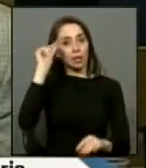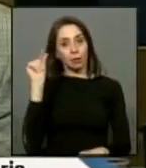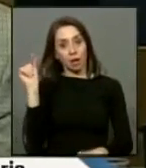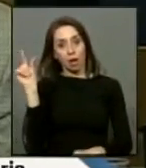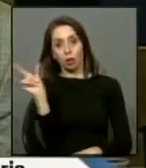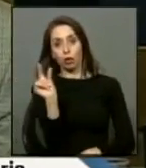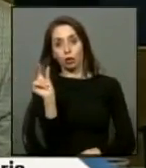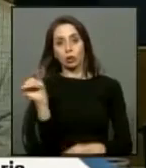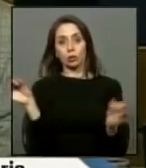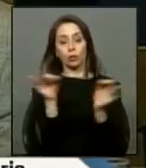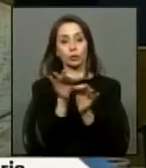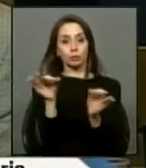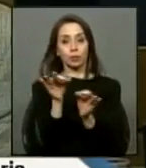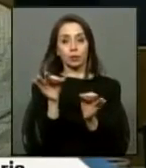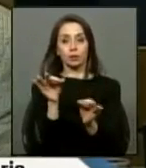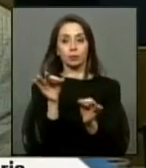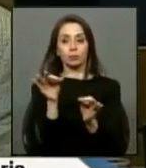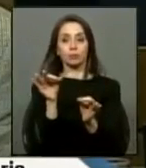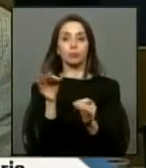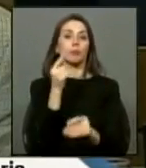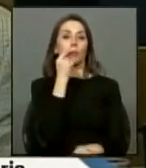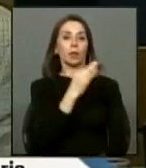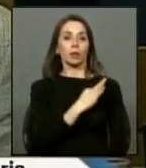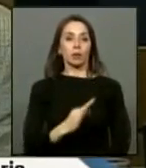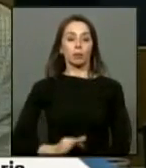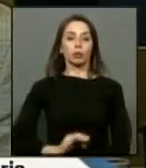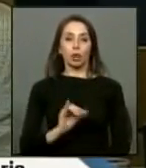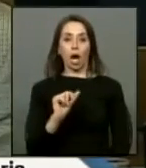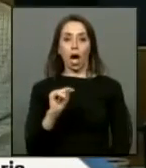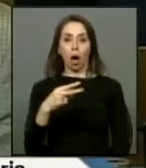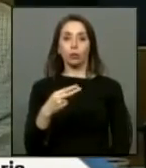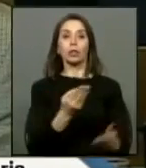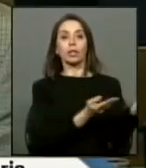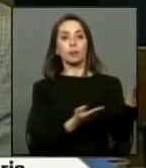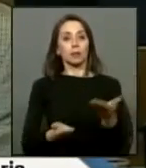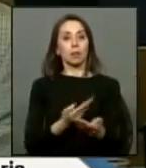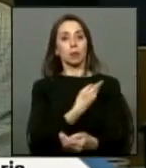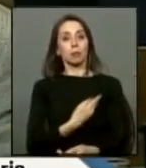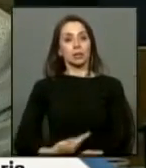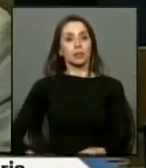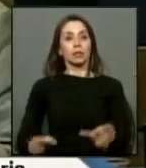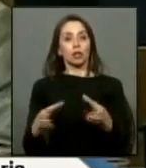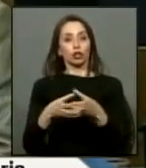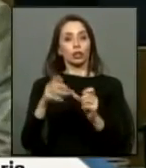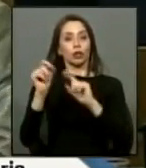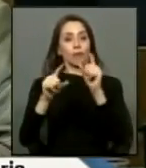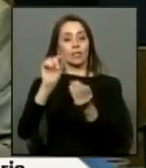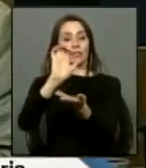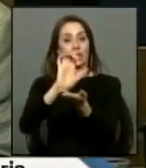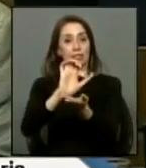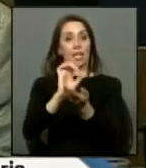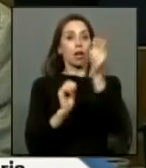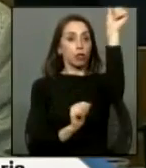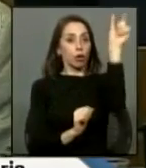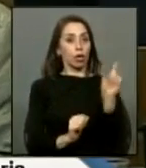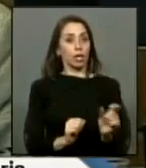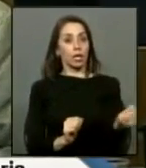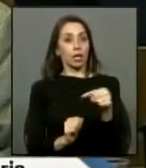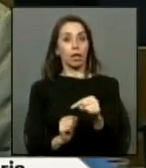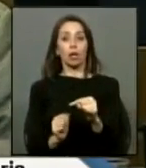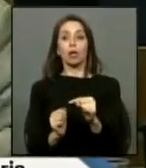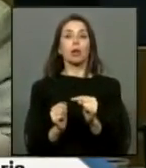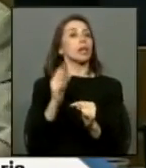muy breve como dijo el diputado Baut invitamos al presidente del consejo de defensa del estado quien en breve